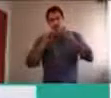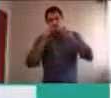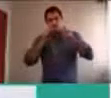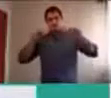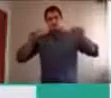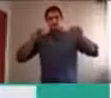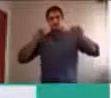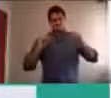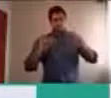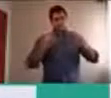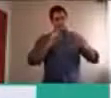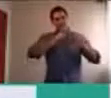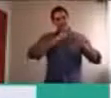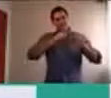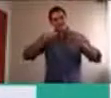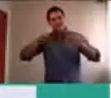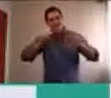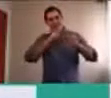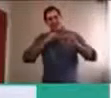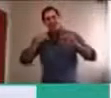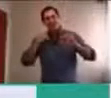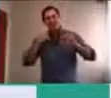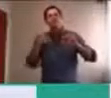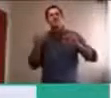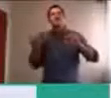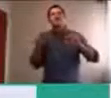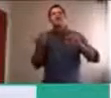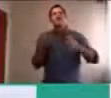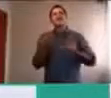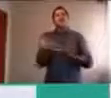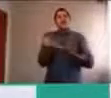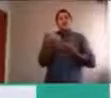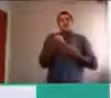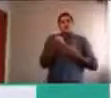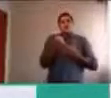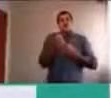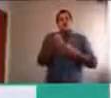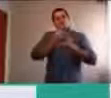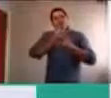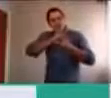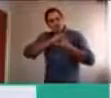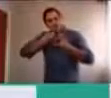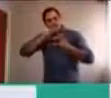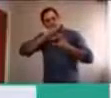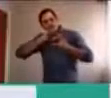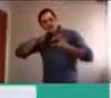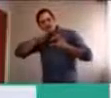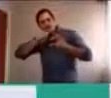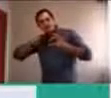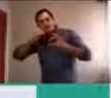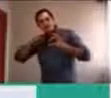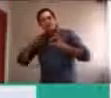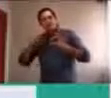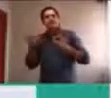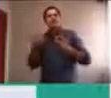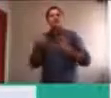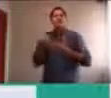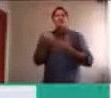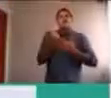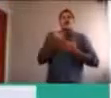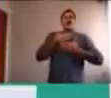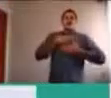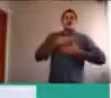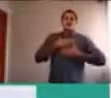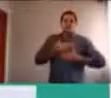estrategias, que ayudan, a resolver un problema, o a calmarnos. Y decía, es importante, también, esto, construirlo con los chicos,